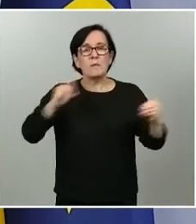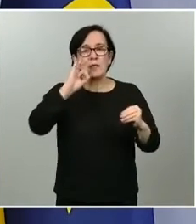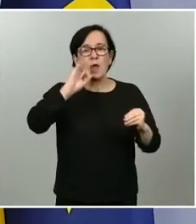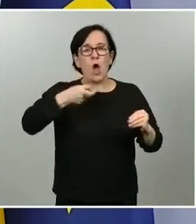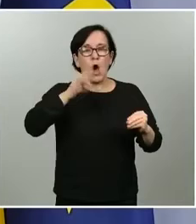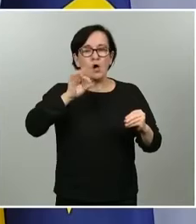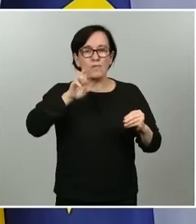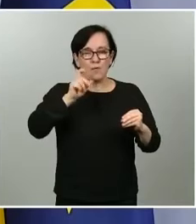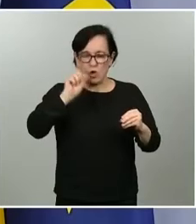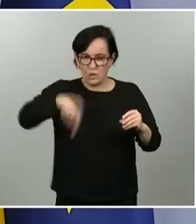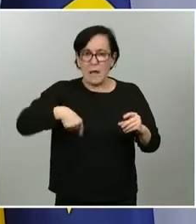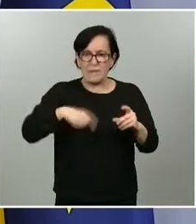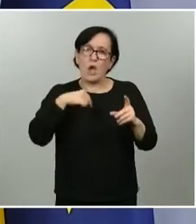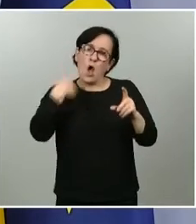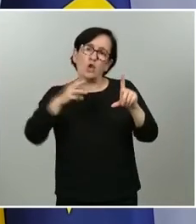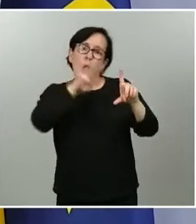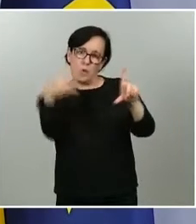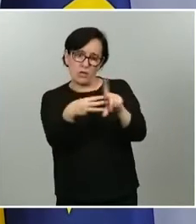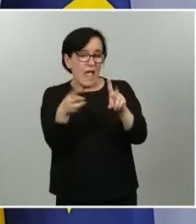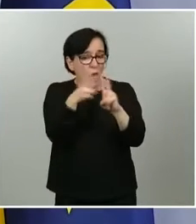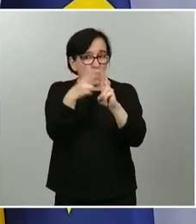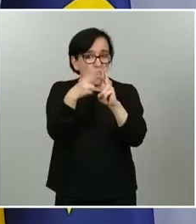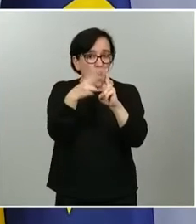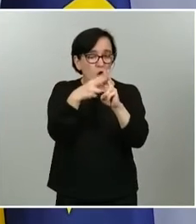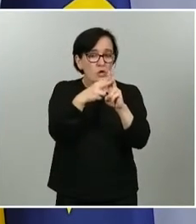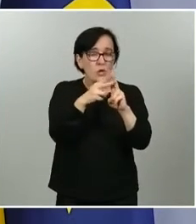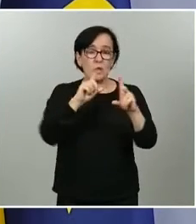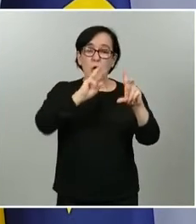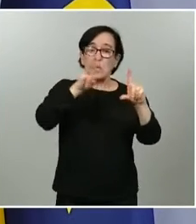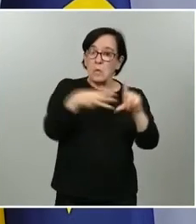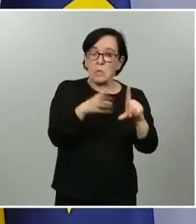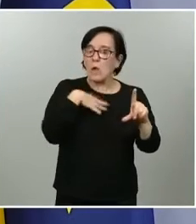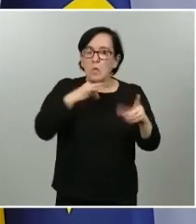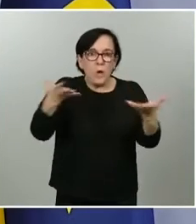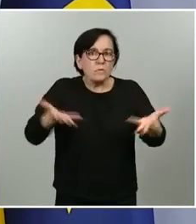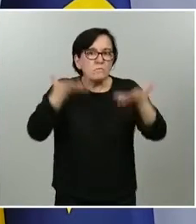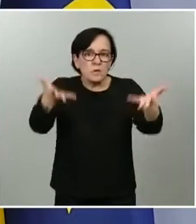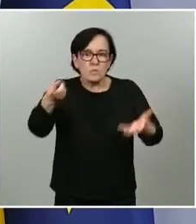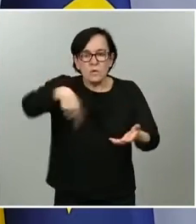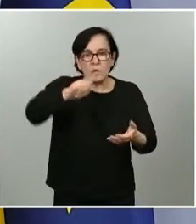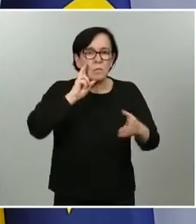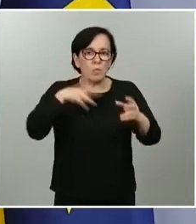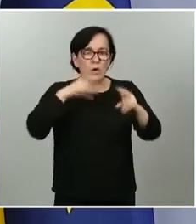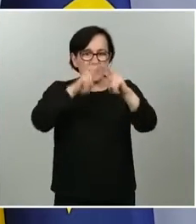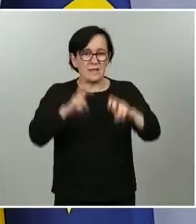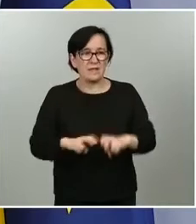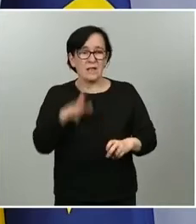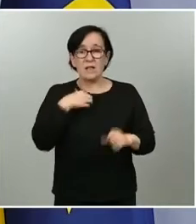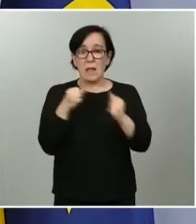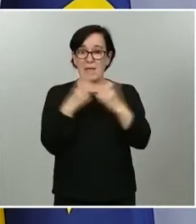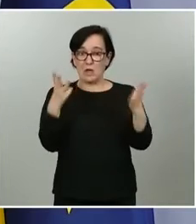O-Walking Data ambos portales están a disposición de todos ustedes eran datos referidos al 28 de abril